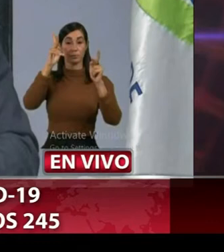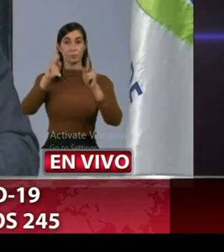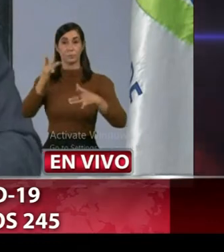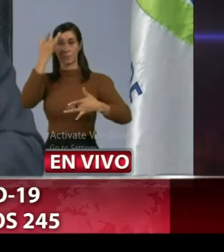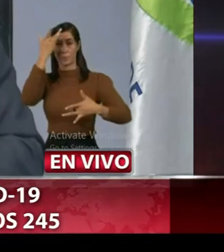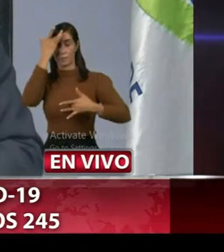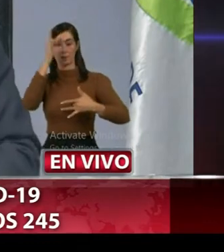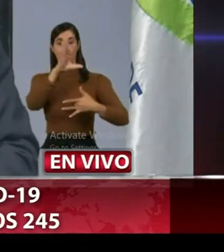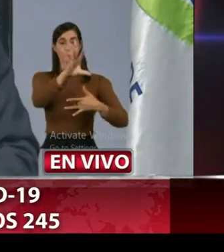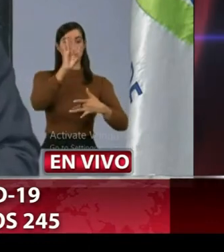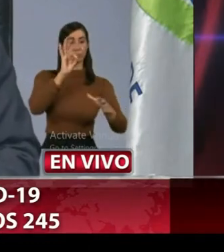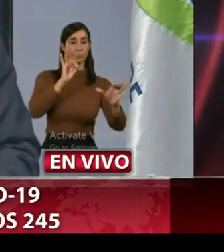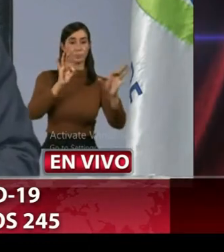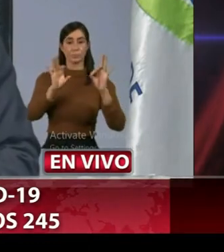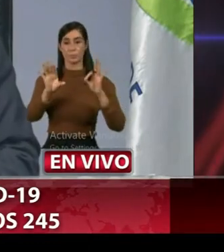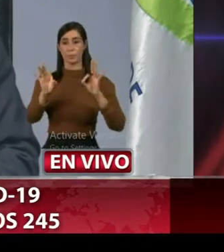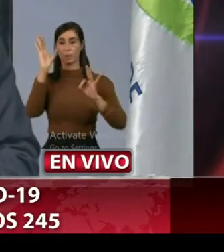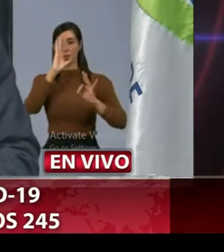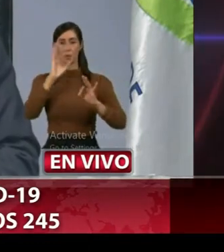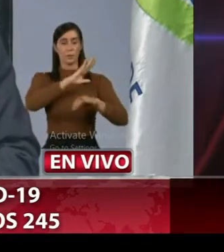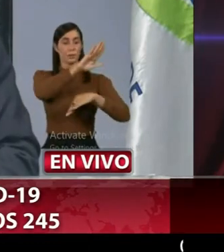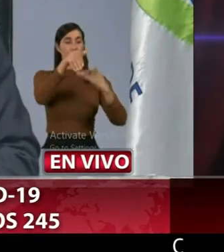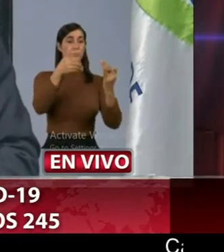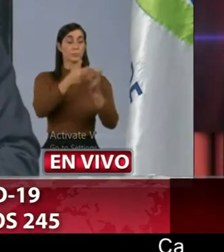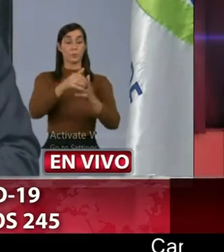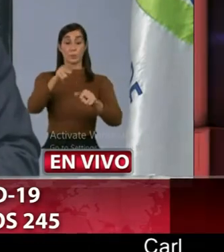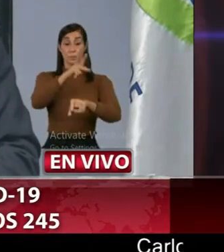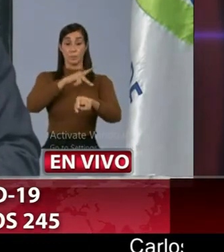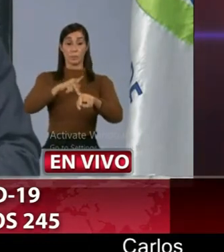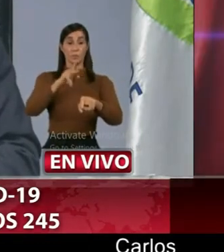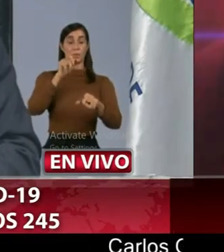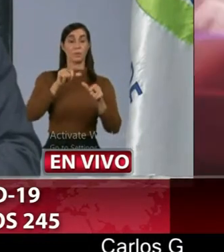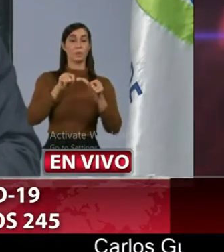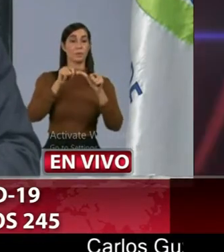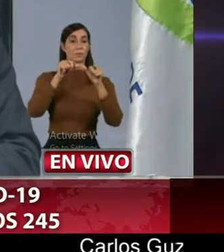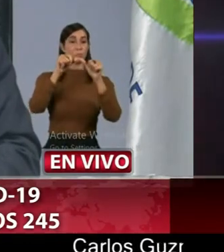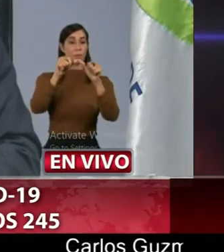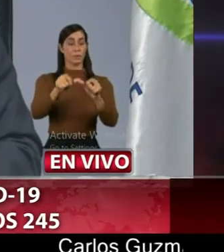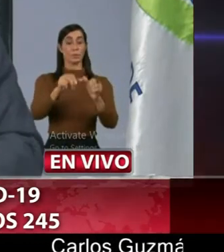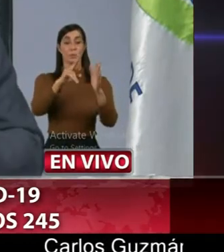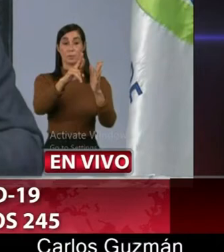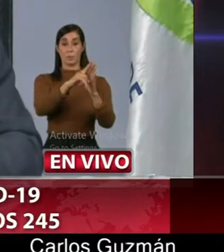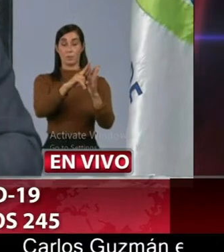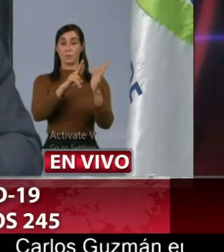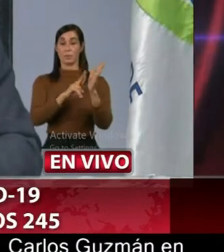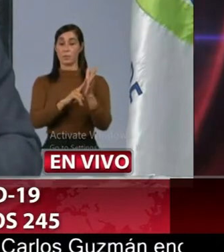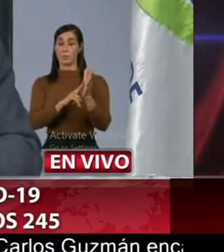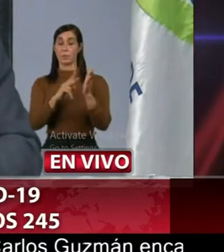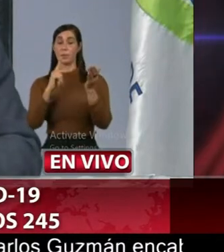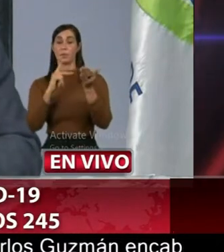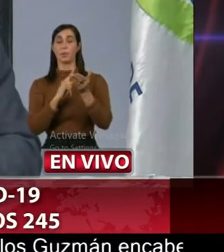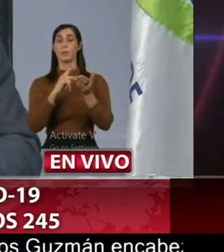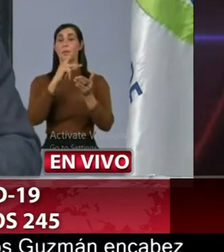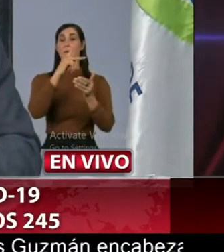casos en todas las provincias siguiendo el plan